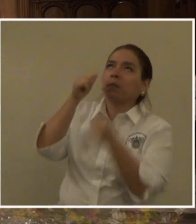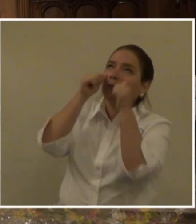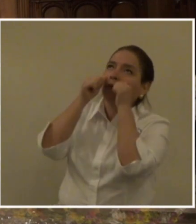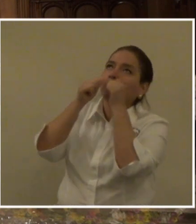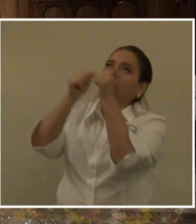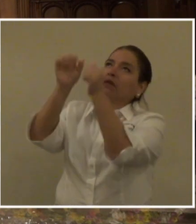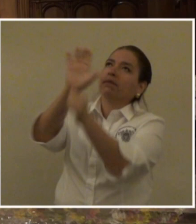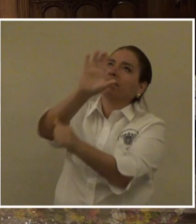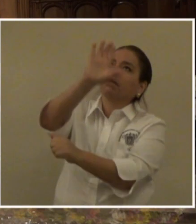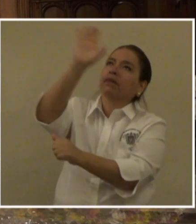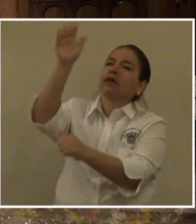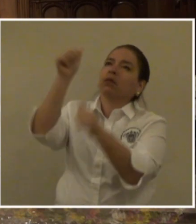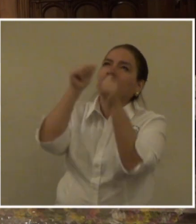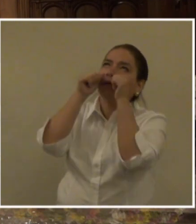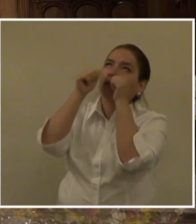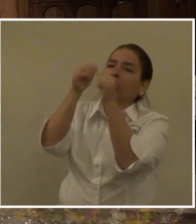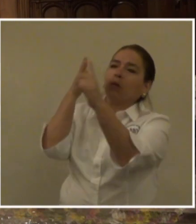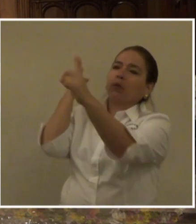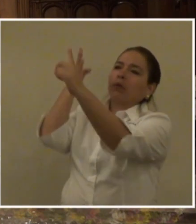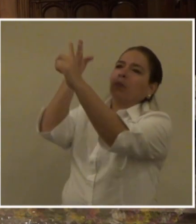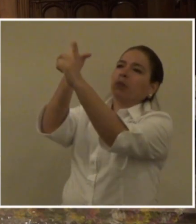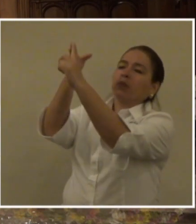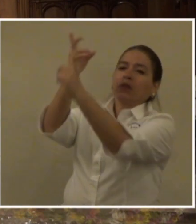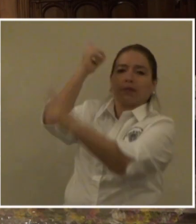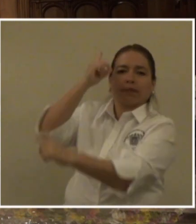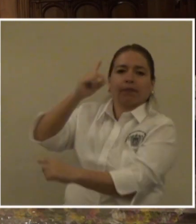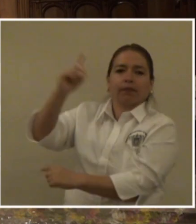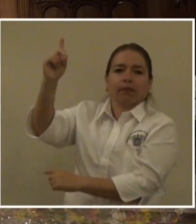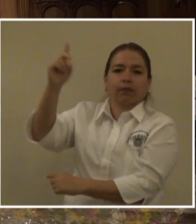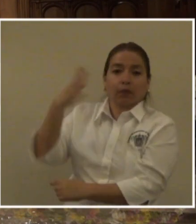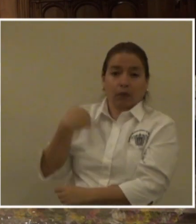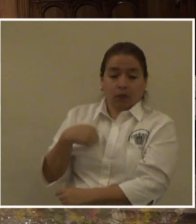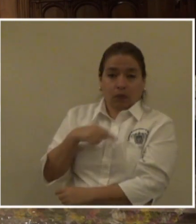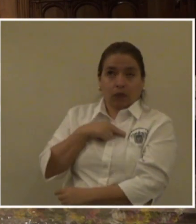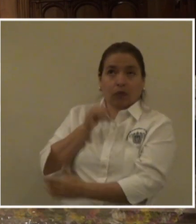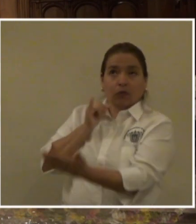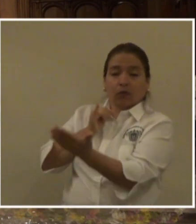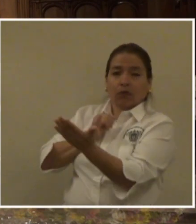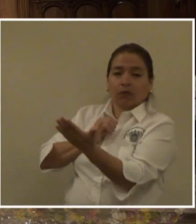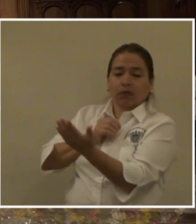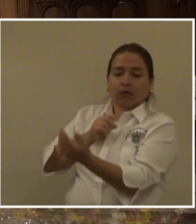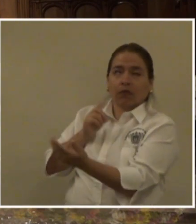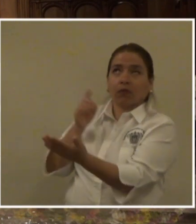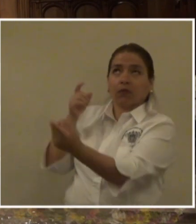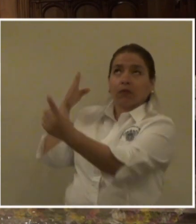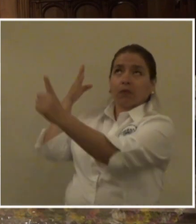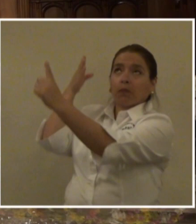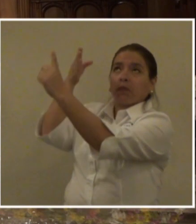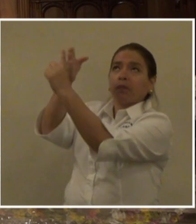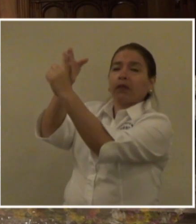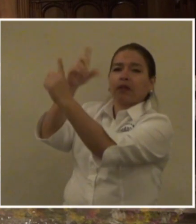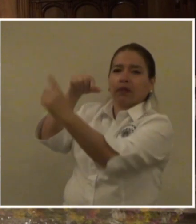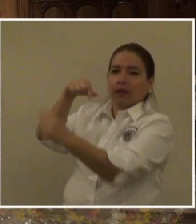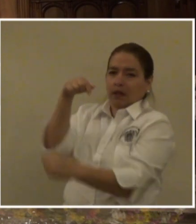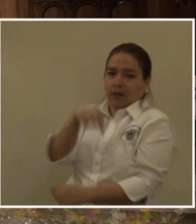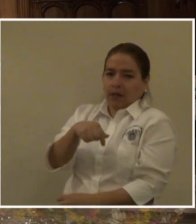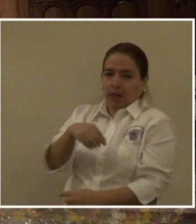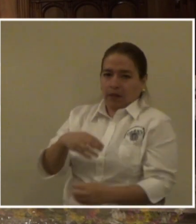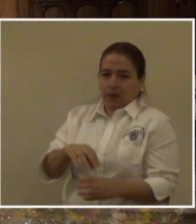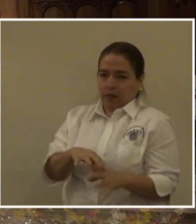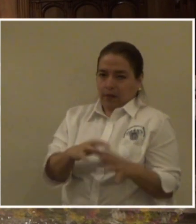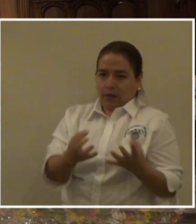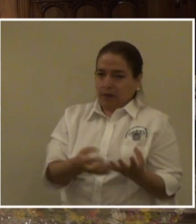Mirar a Dios. Nuestro destino no es aquí de modo